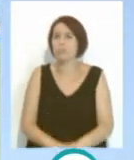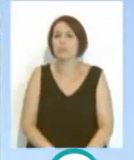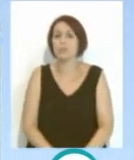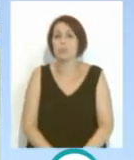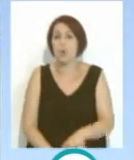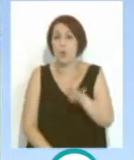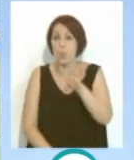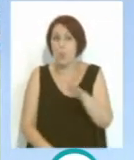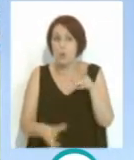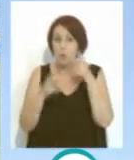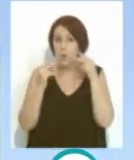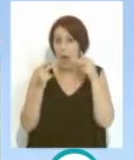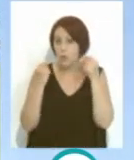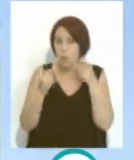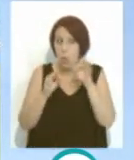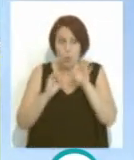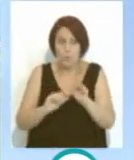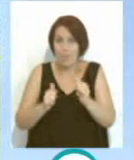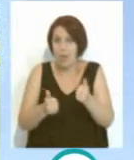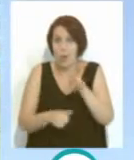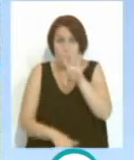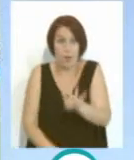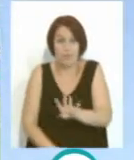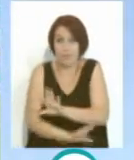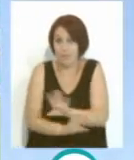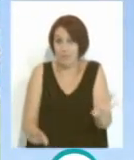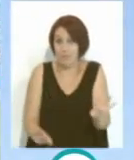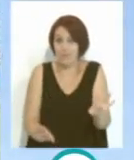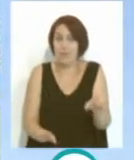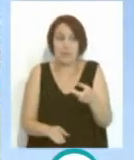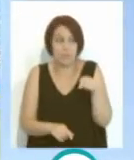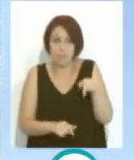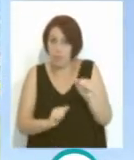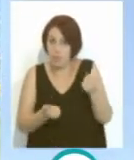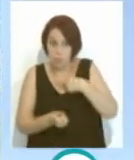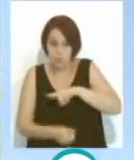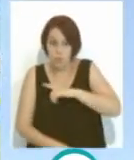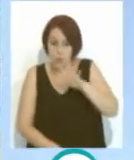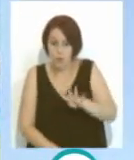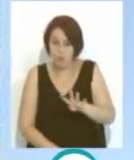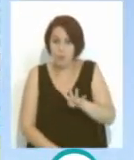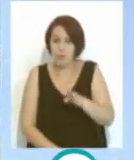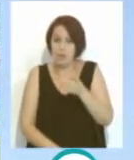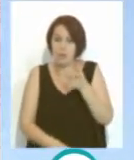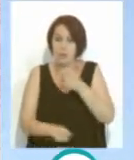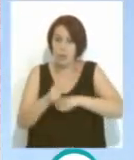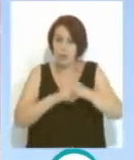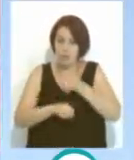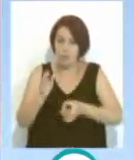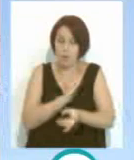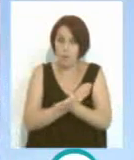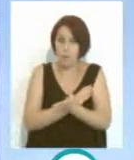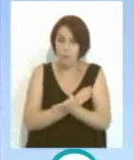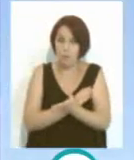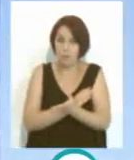Los cuatro gatos empezaron justamente, cuatro gatos. Pues así empezamos nosotros, nosotros éramos cuatro y cuando creamos la peña, éramos